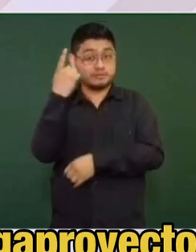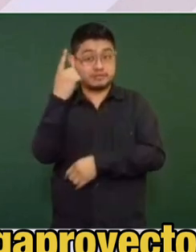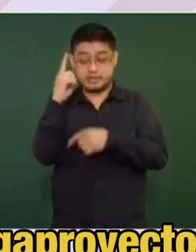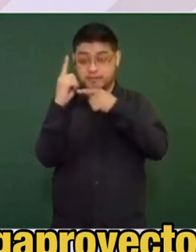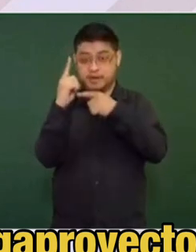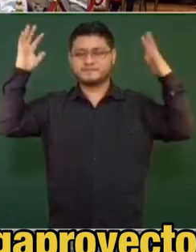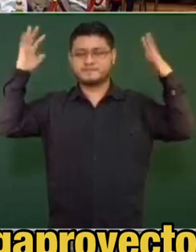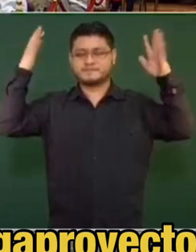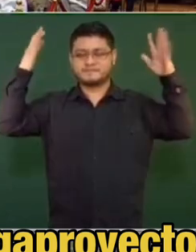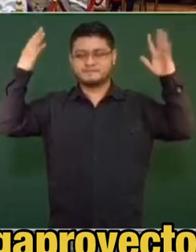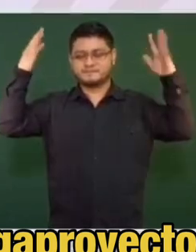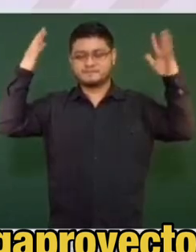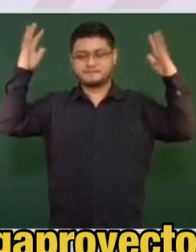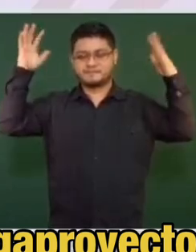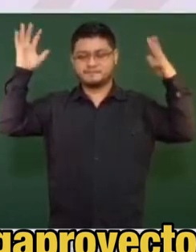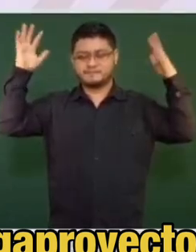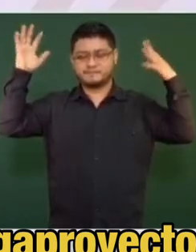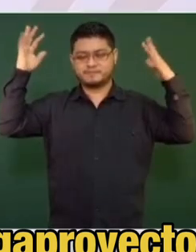diciembre el Tren Maya.